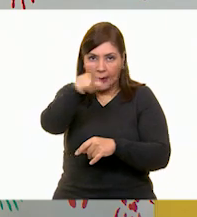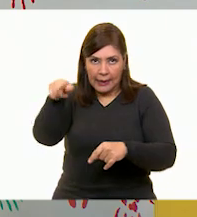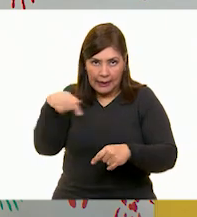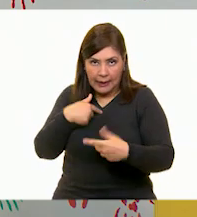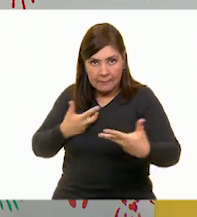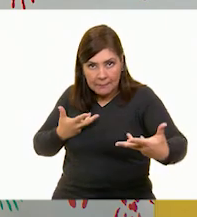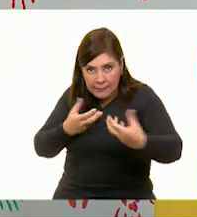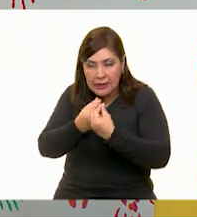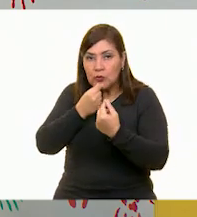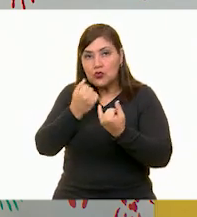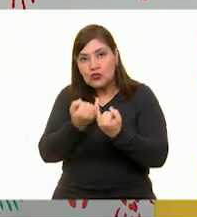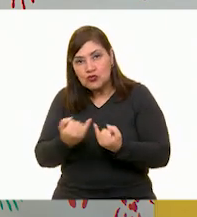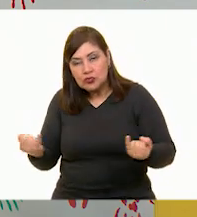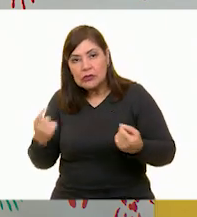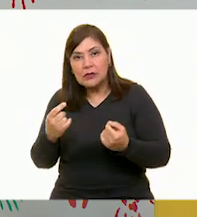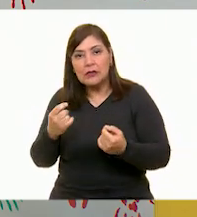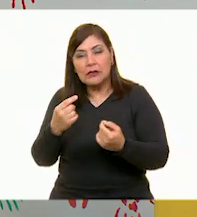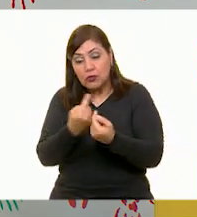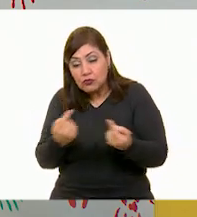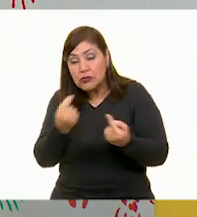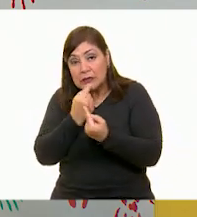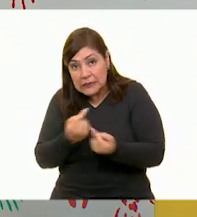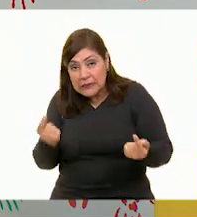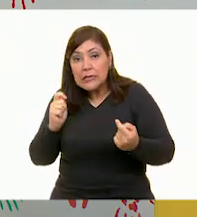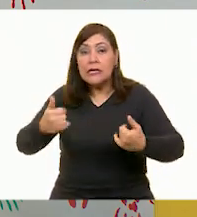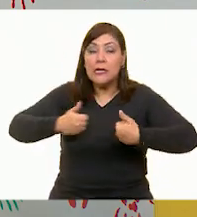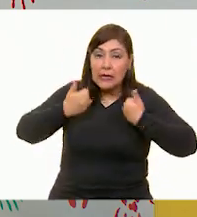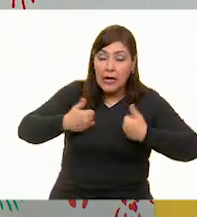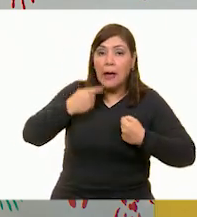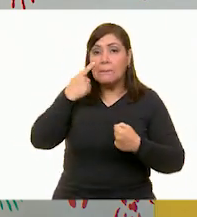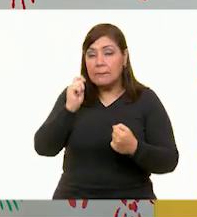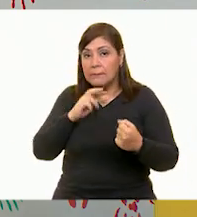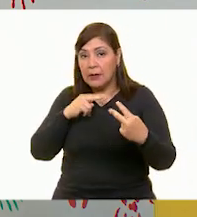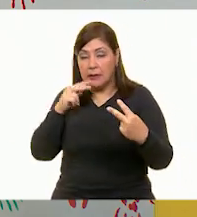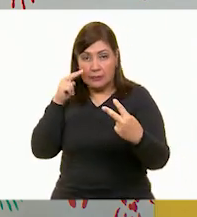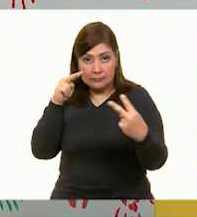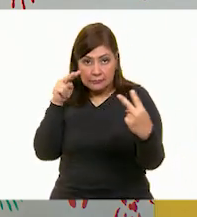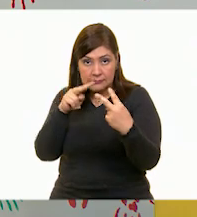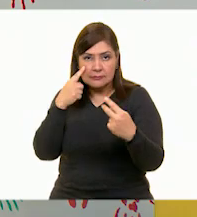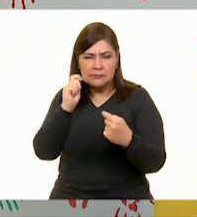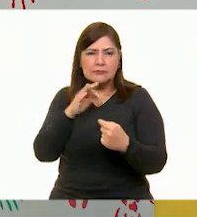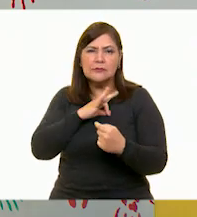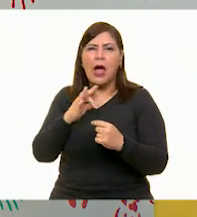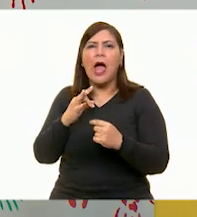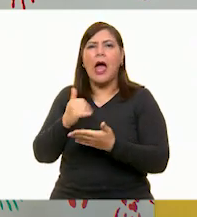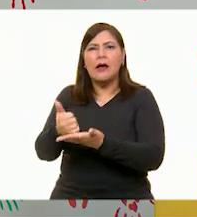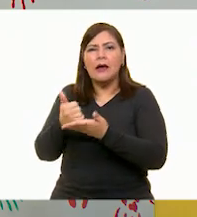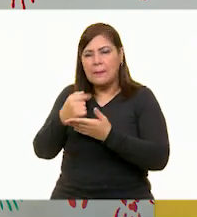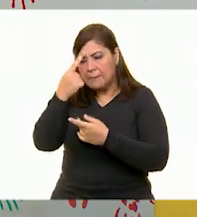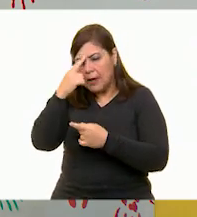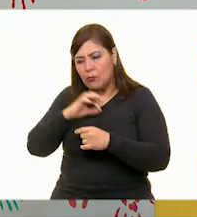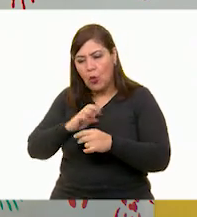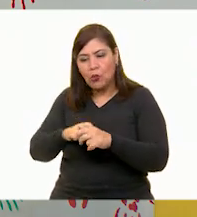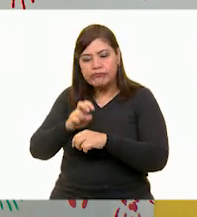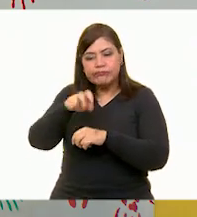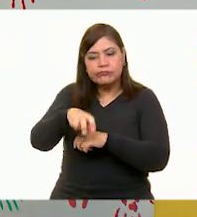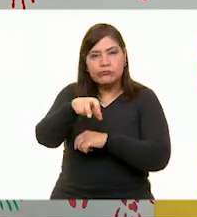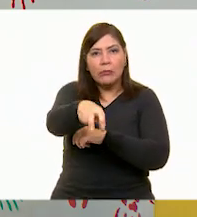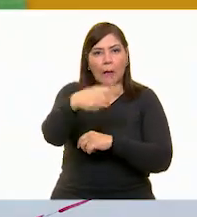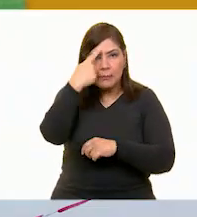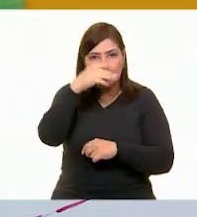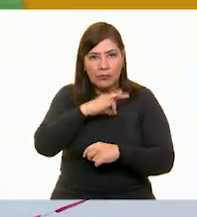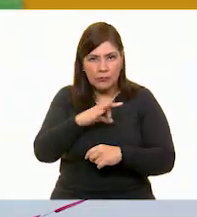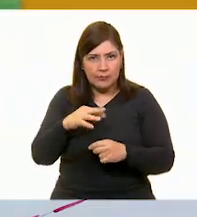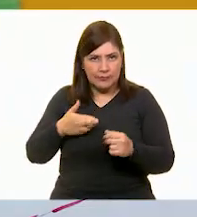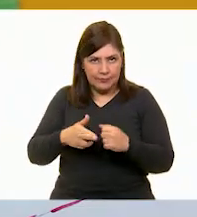adolescentes que nos ven y escuchan, pues, participaremos para que la ranita pueda cruzar el río. Es